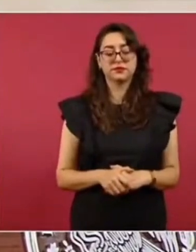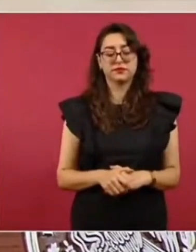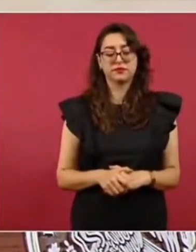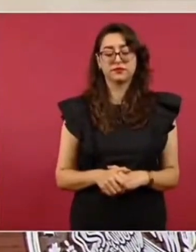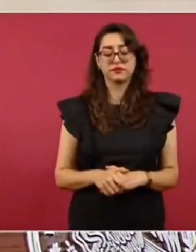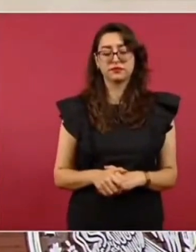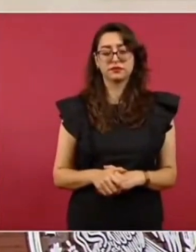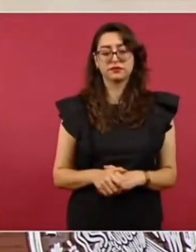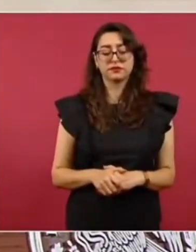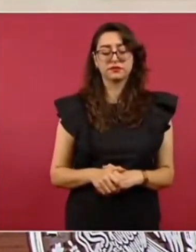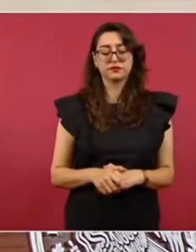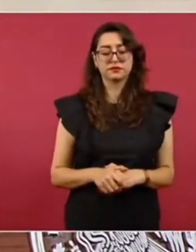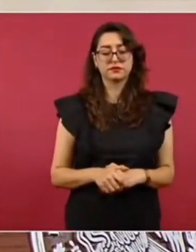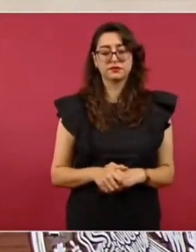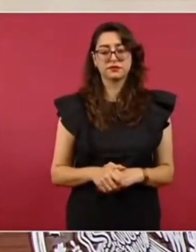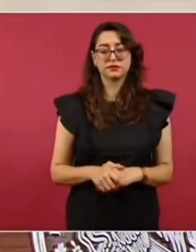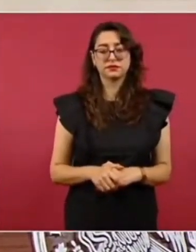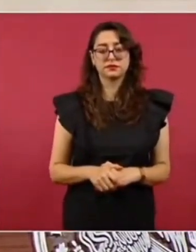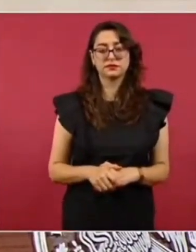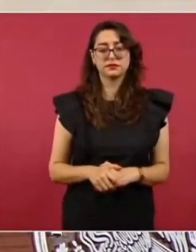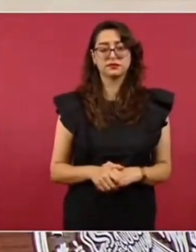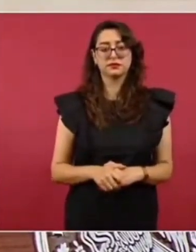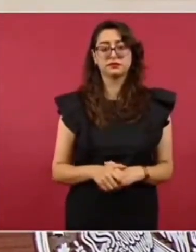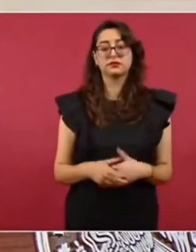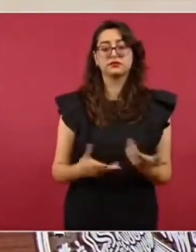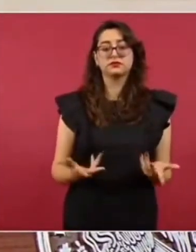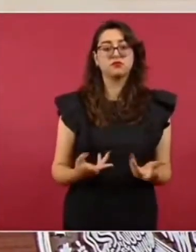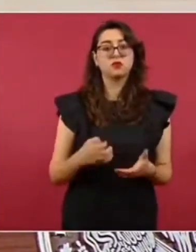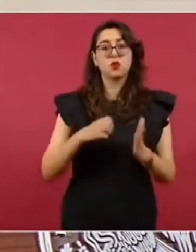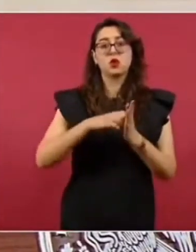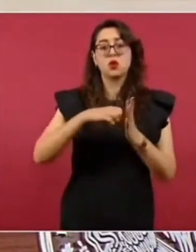de abogados